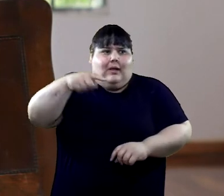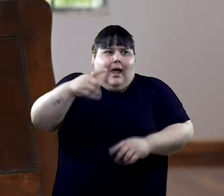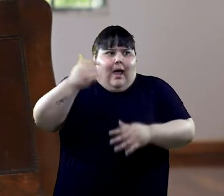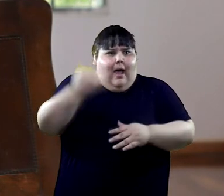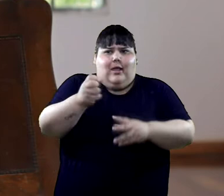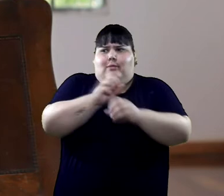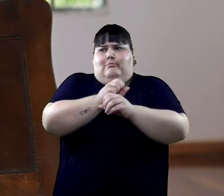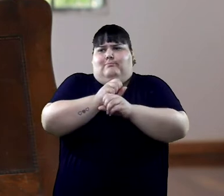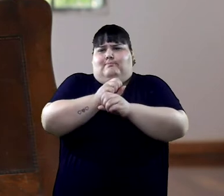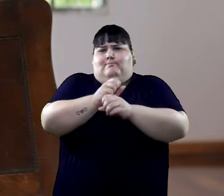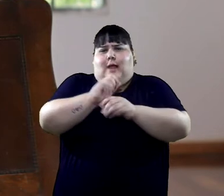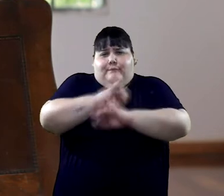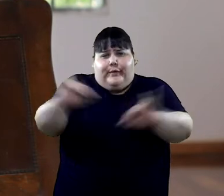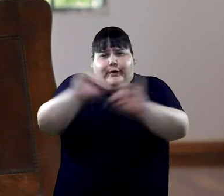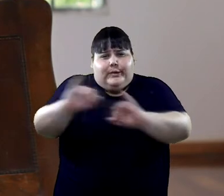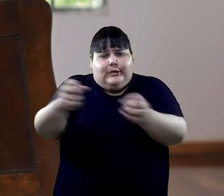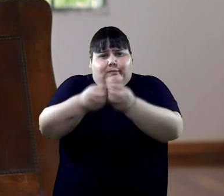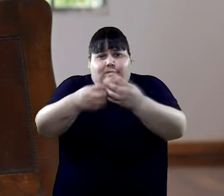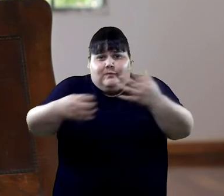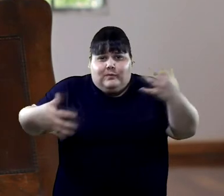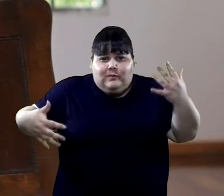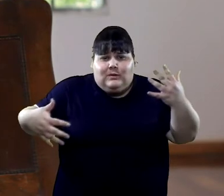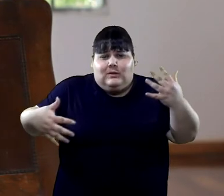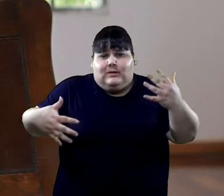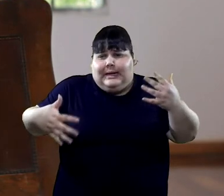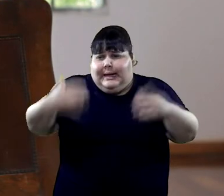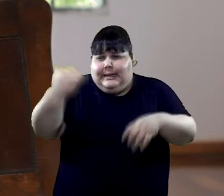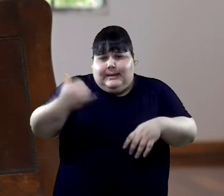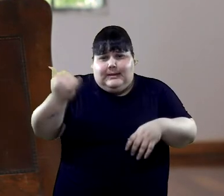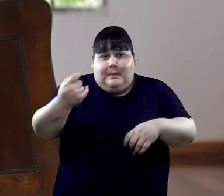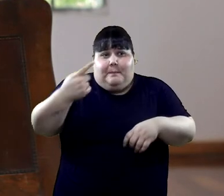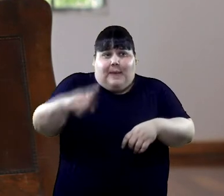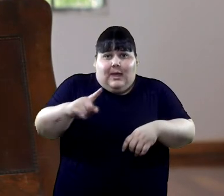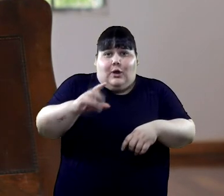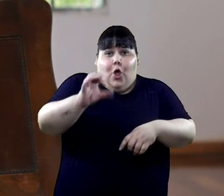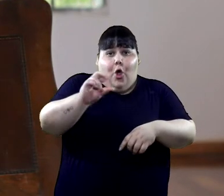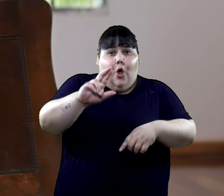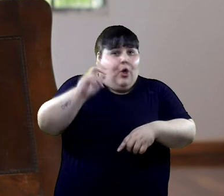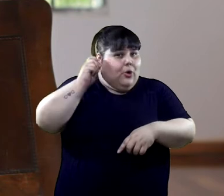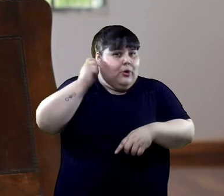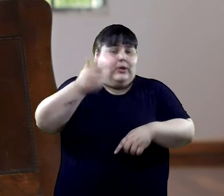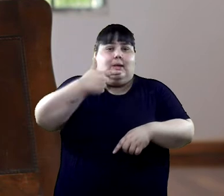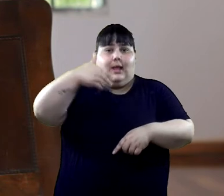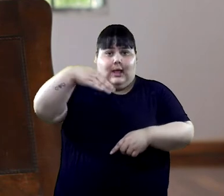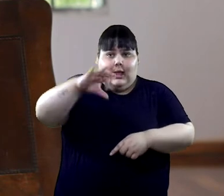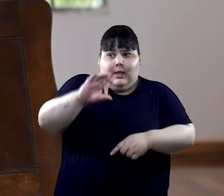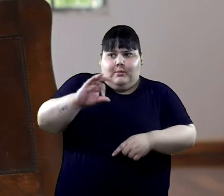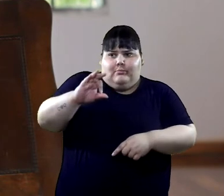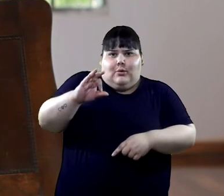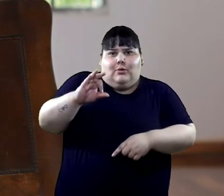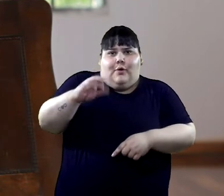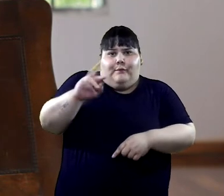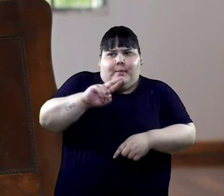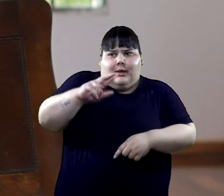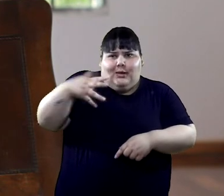información hasta el hartazgo y sin embargo no logro el orgasmo